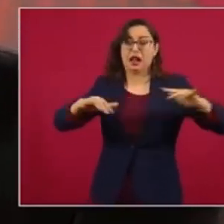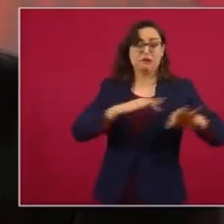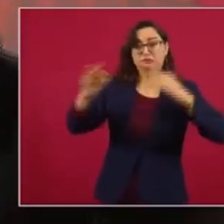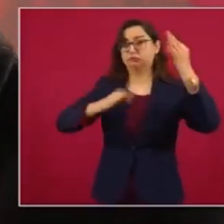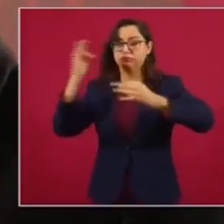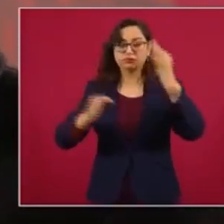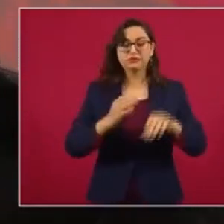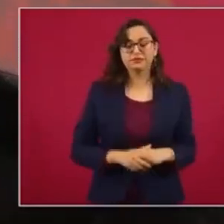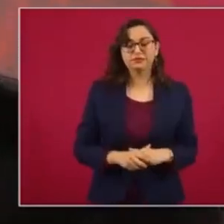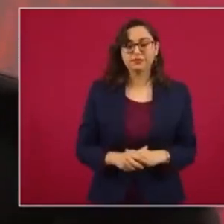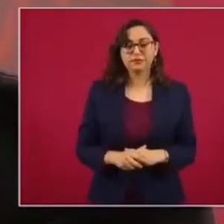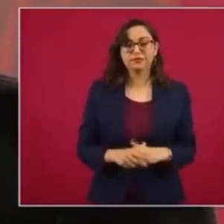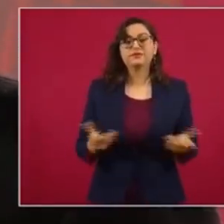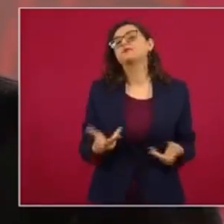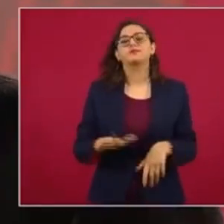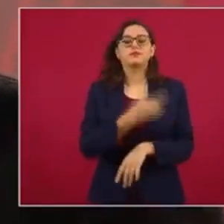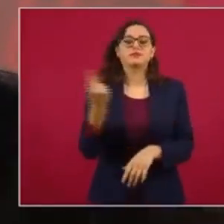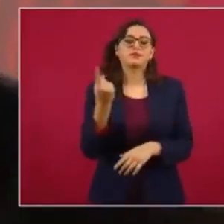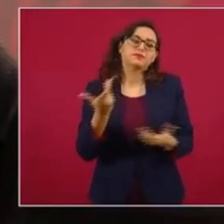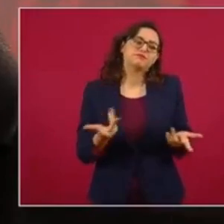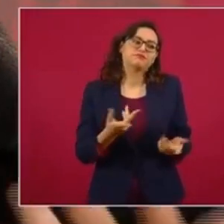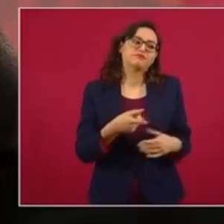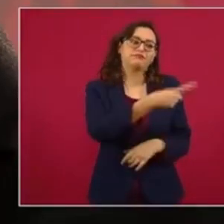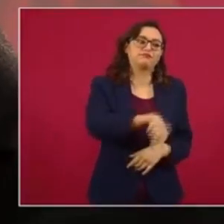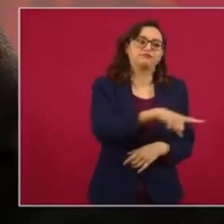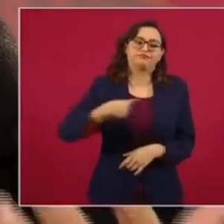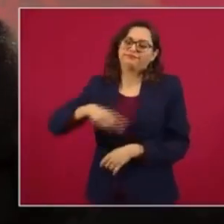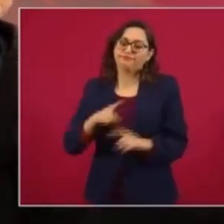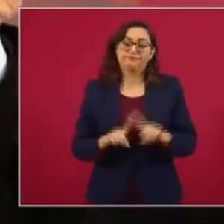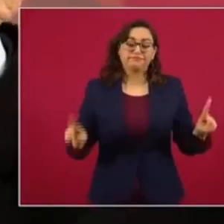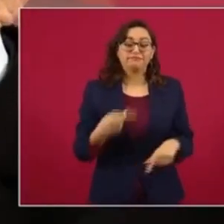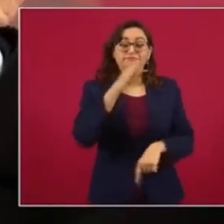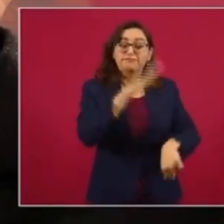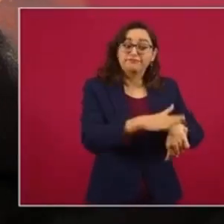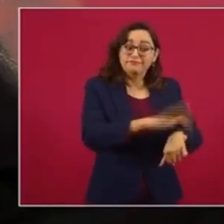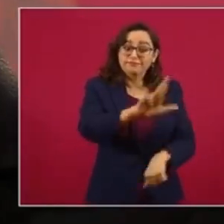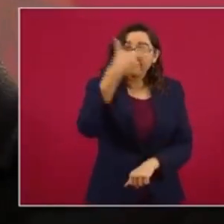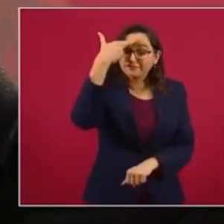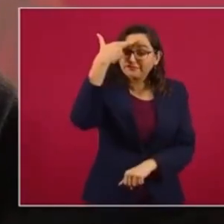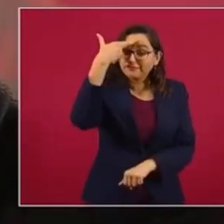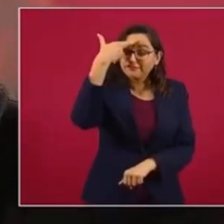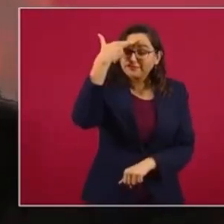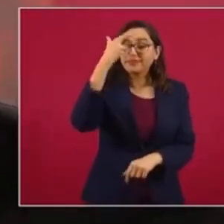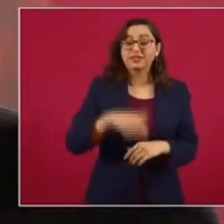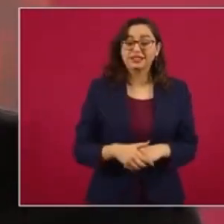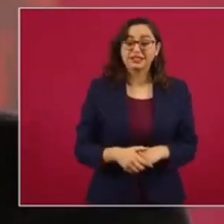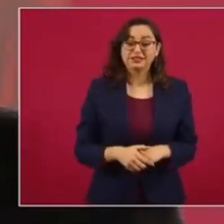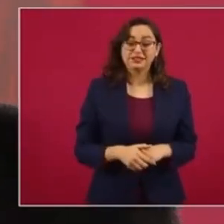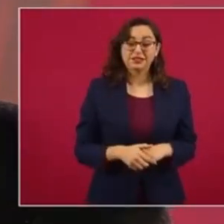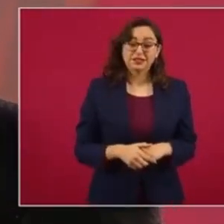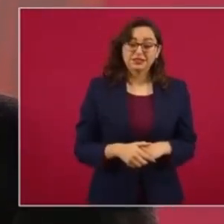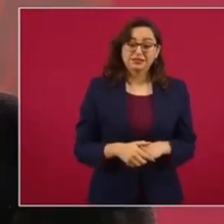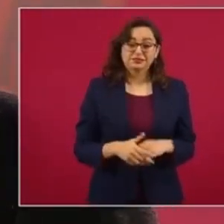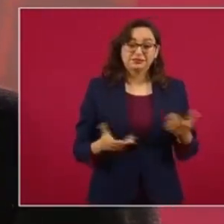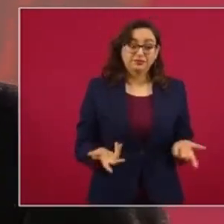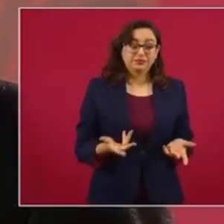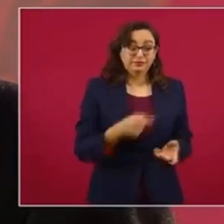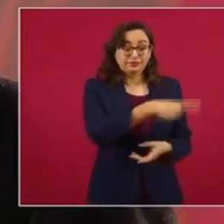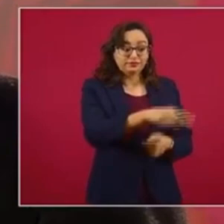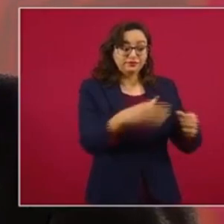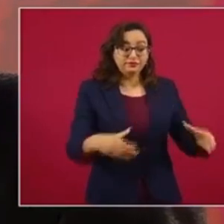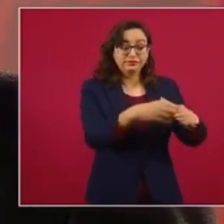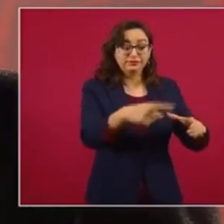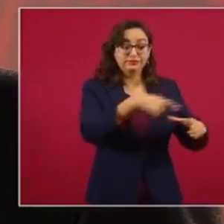¿Por qué tenemos diferencias? Nada más les recuerdo a estos señores que ellos manejaron